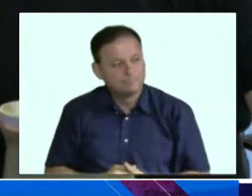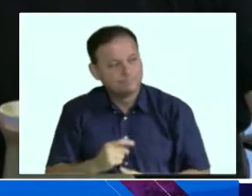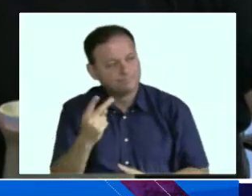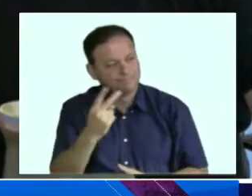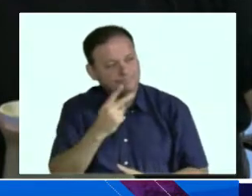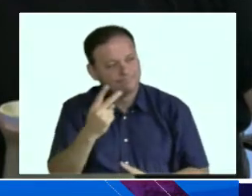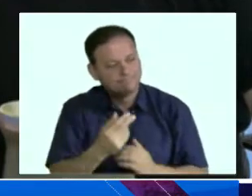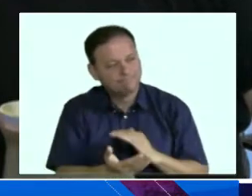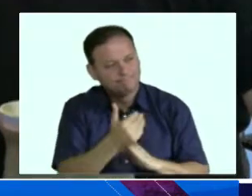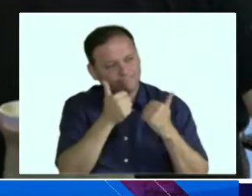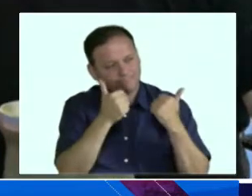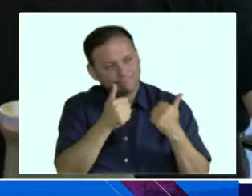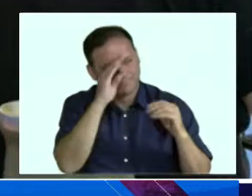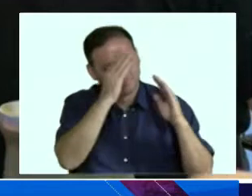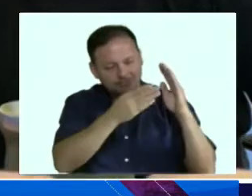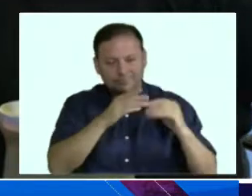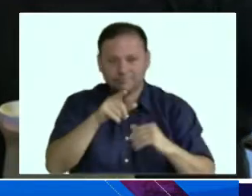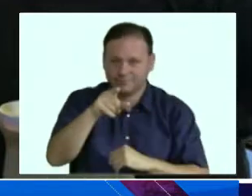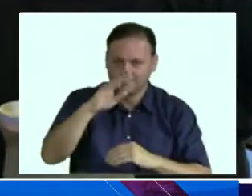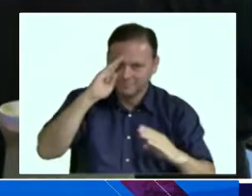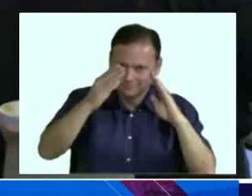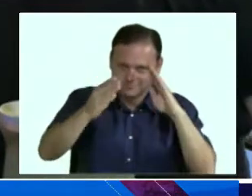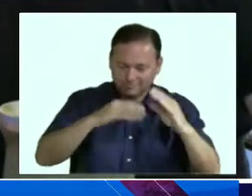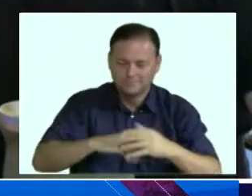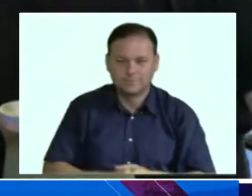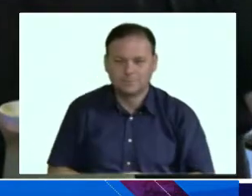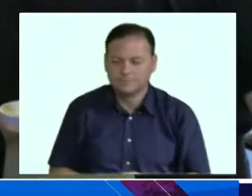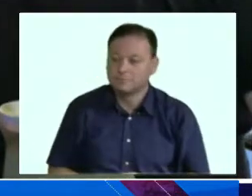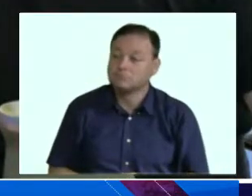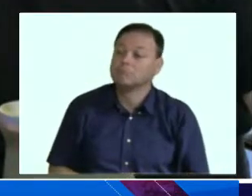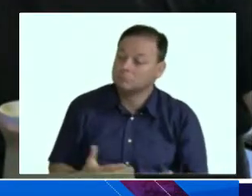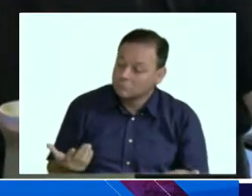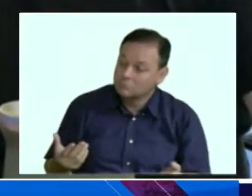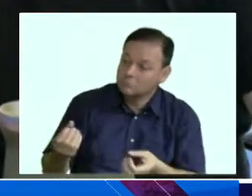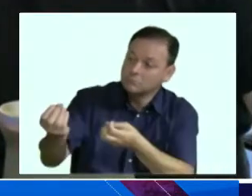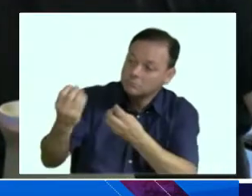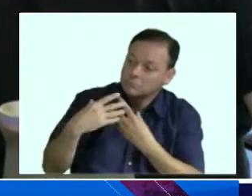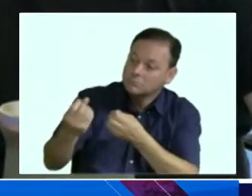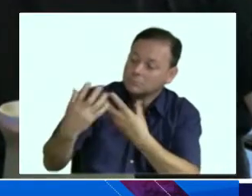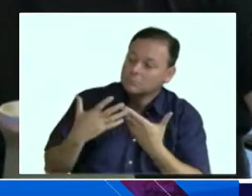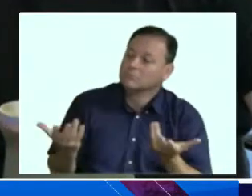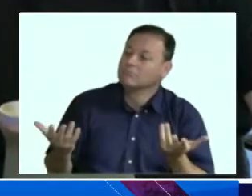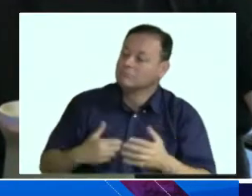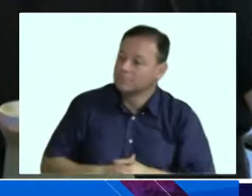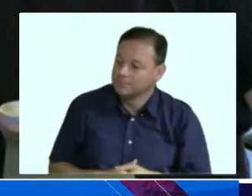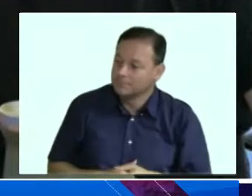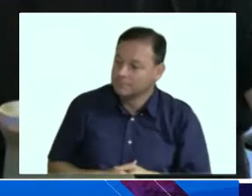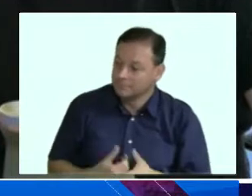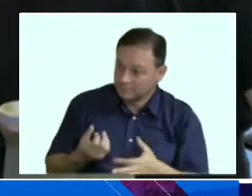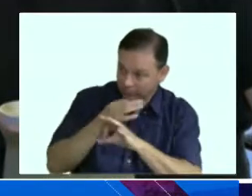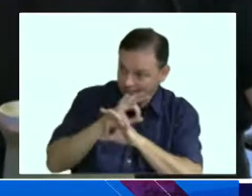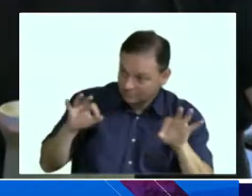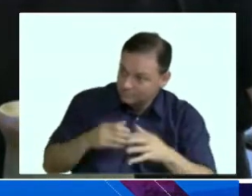Un saludo a usted y toda la audiencia. Intendente, buen día. Por favor, contanos un poquito más sobre este espectáculo, además gratuito para el público.